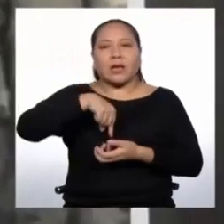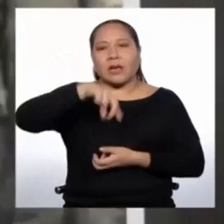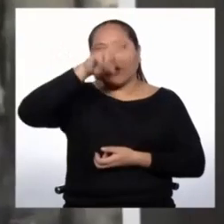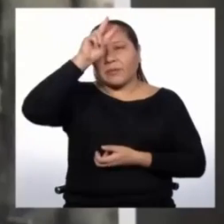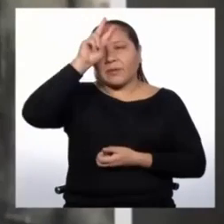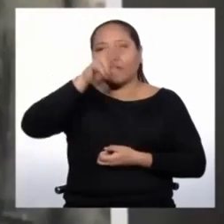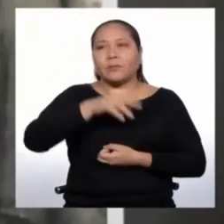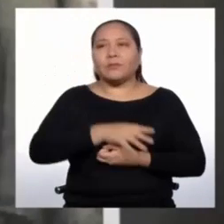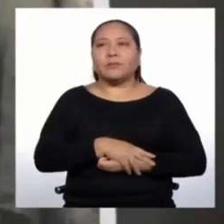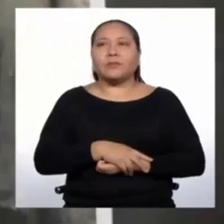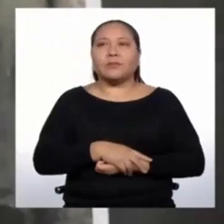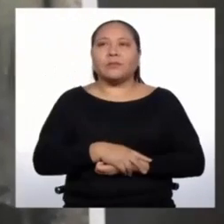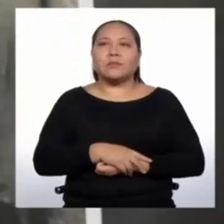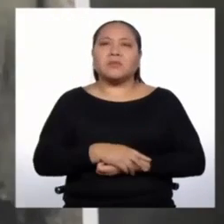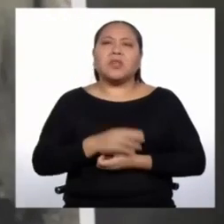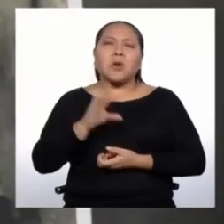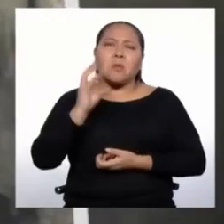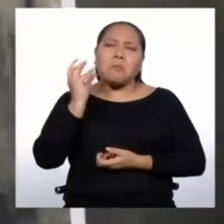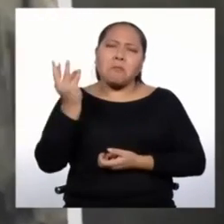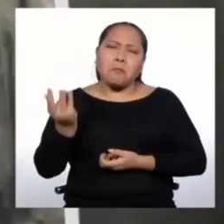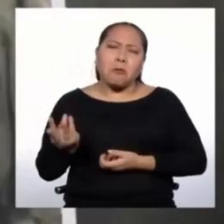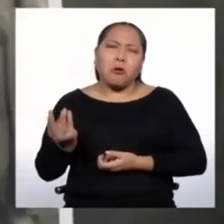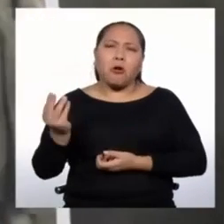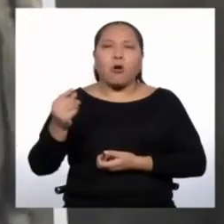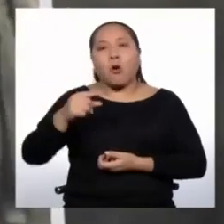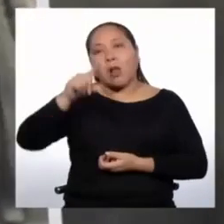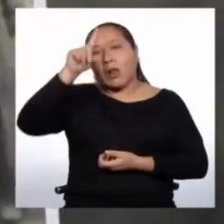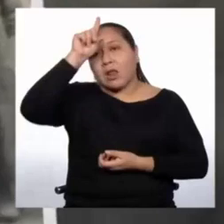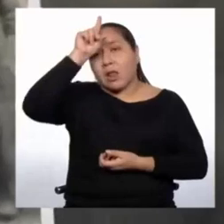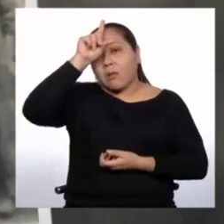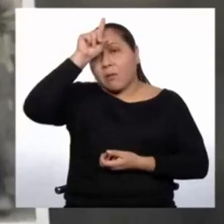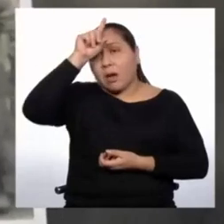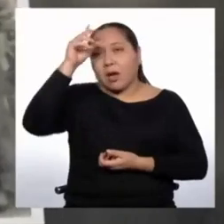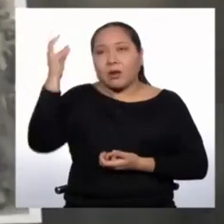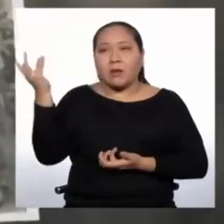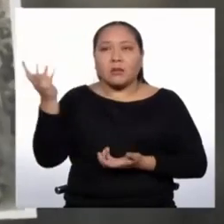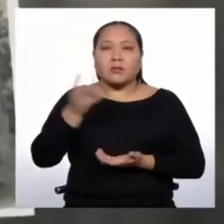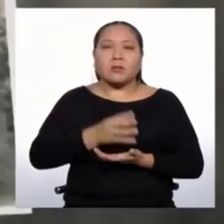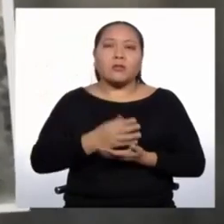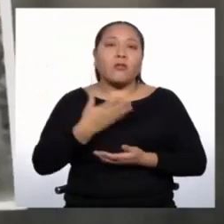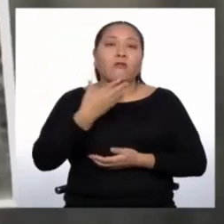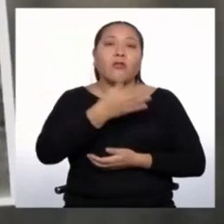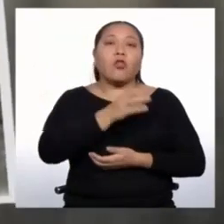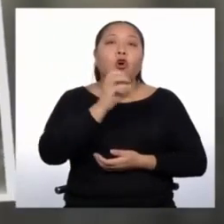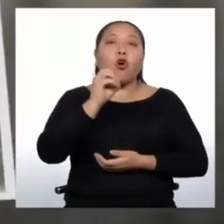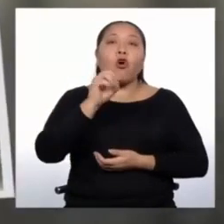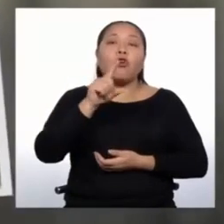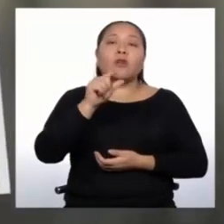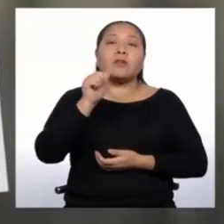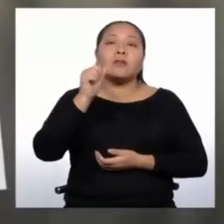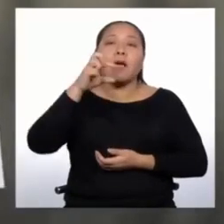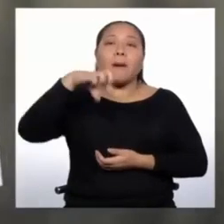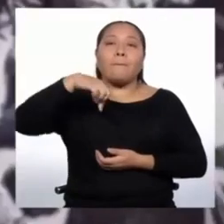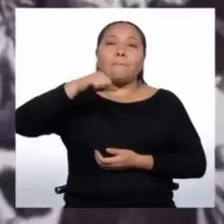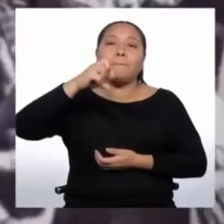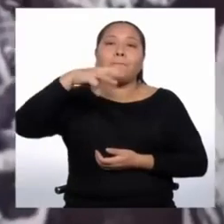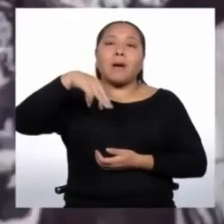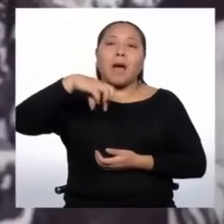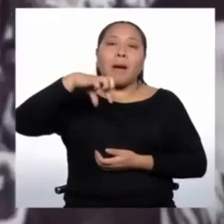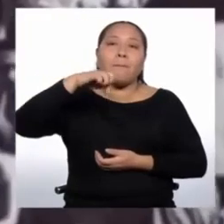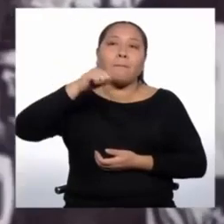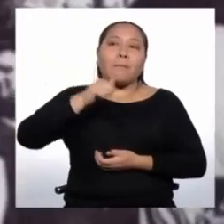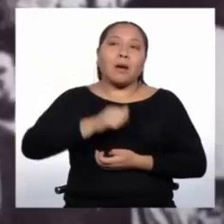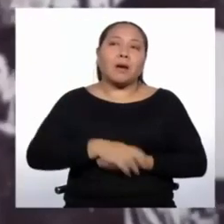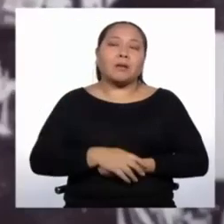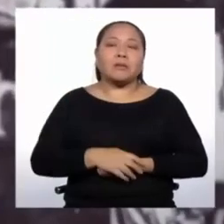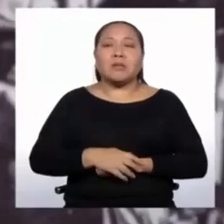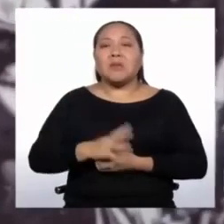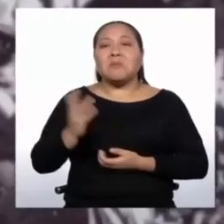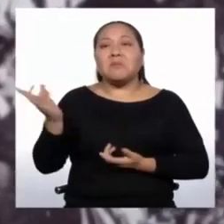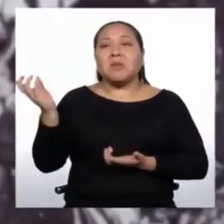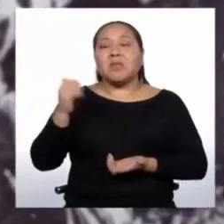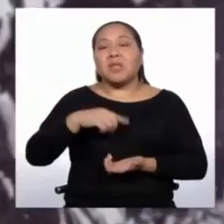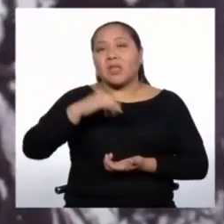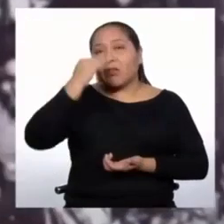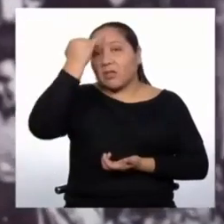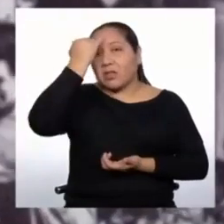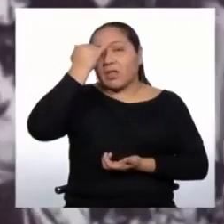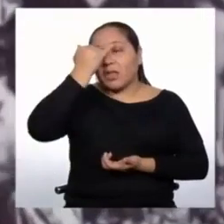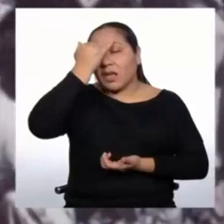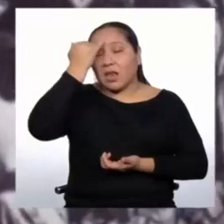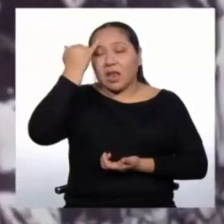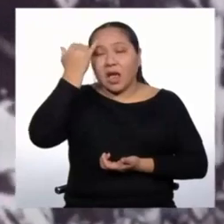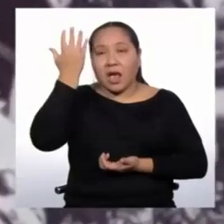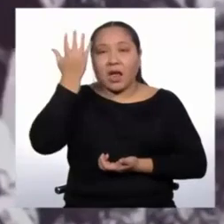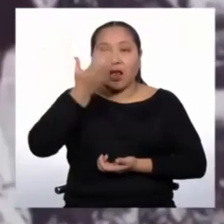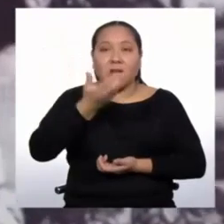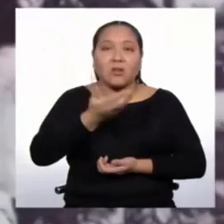Llegó un poco de alemanes que se fueron a Ausapampa, austríacos, al Pozuzo, italianos, a Chanchamayo.